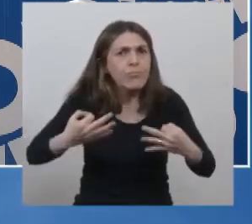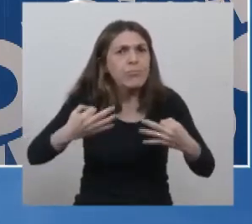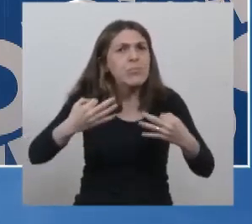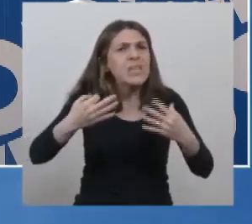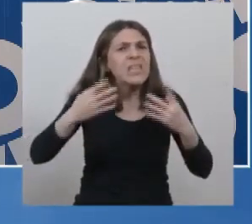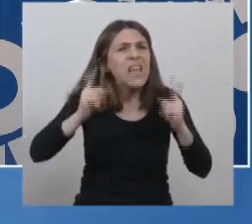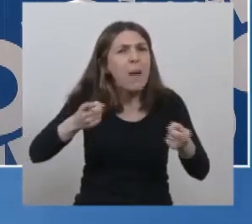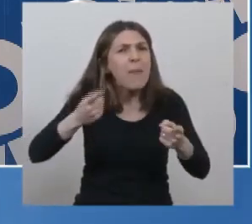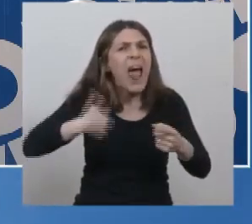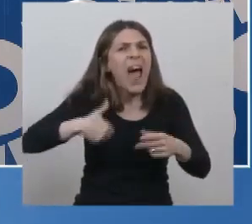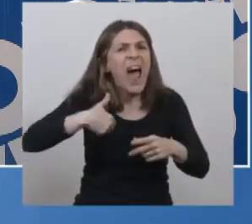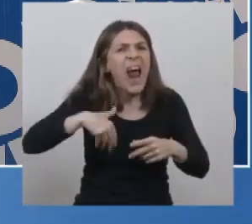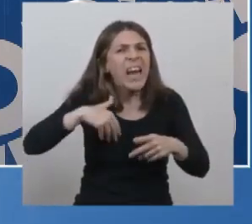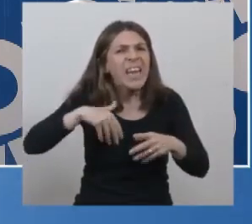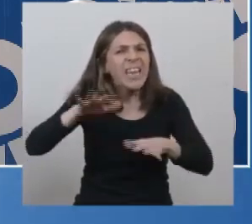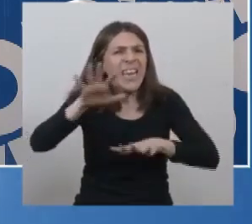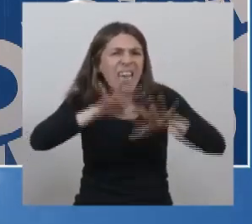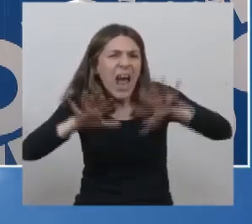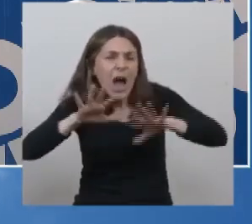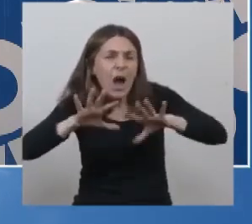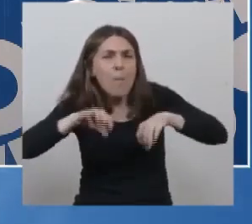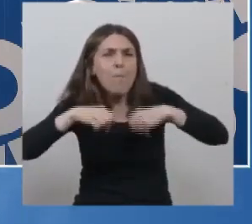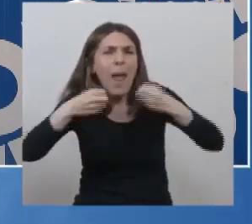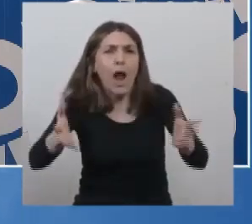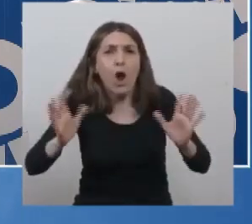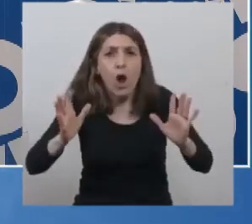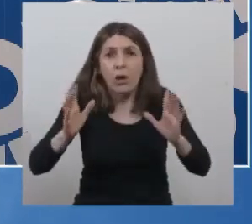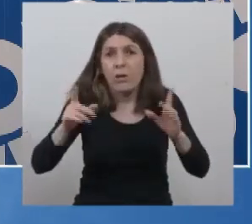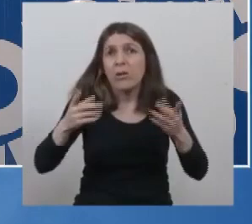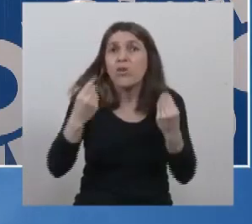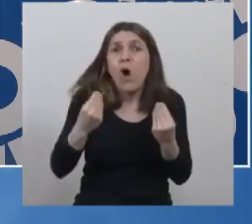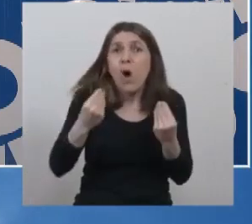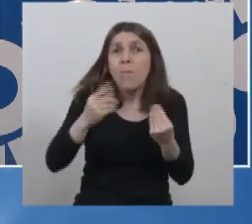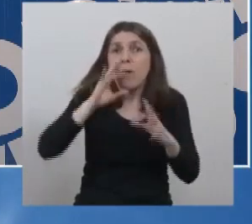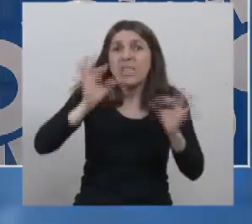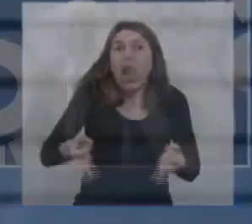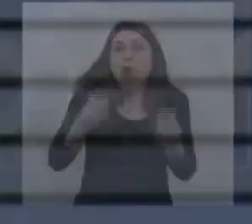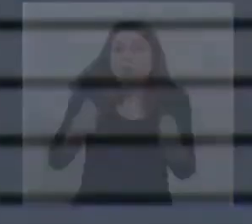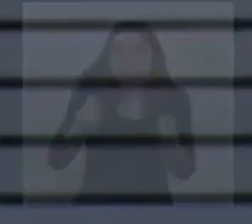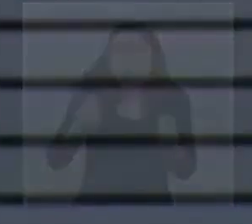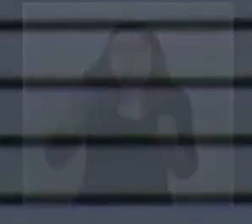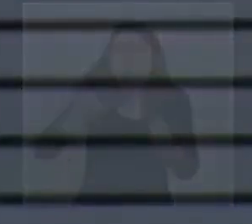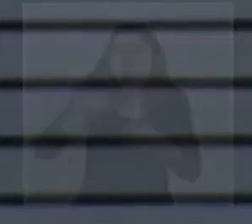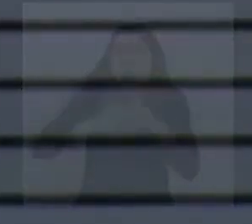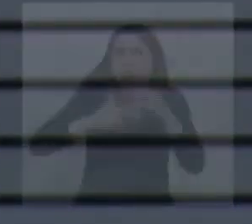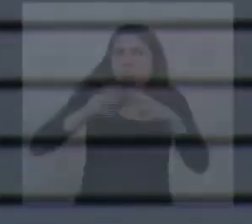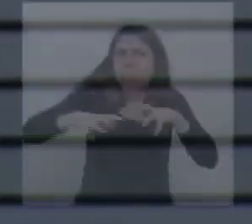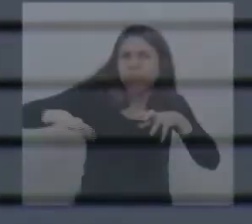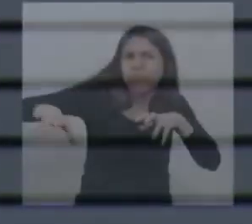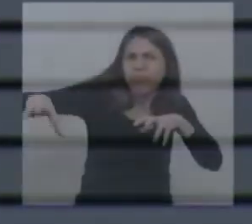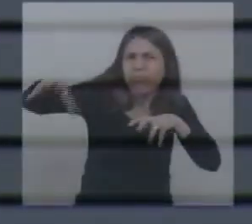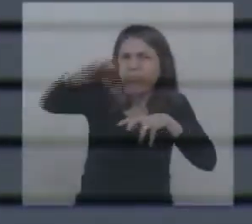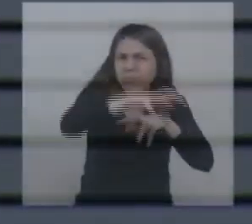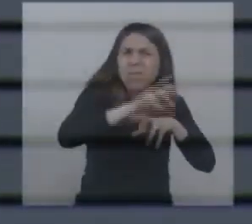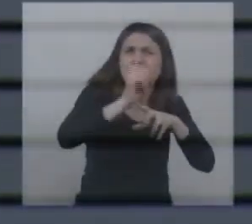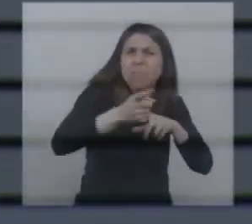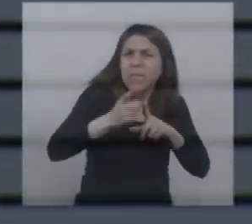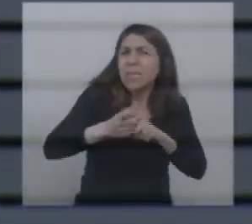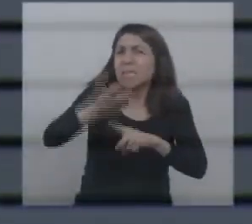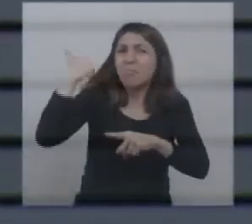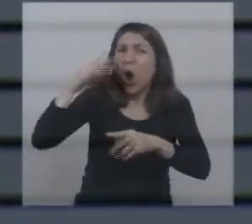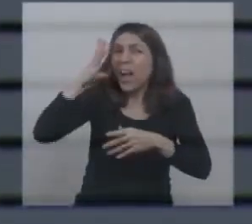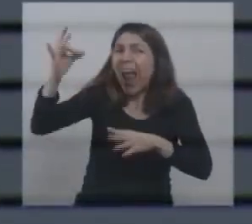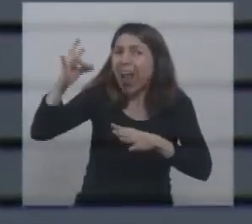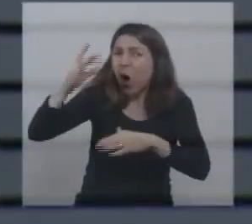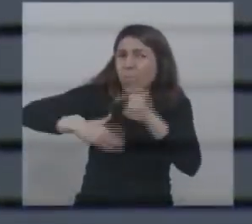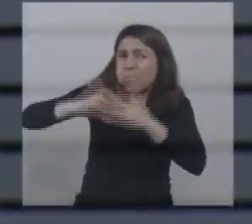mejor, y ese Estado mejor está expresado en estas obras y en cada una de las obras que se hicieron en tiempo récord